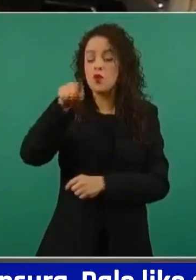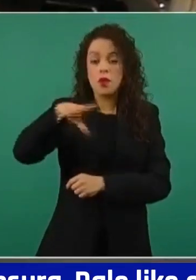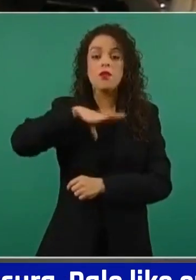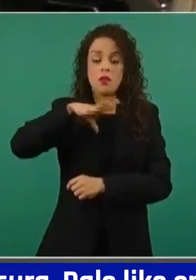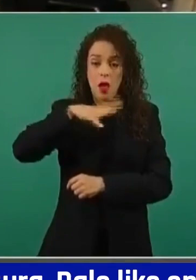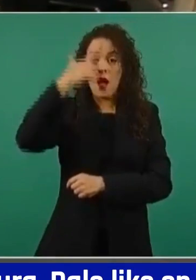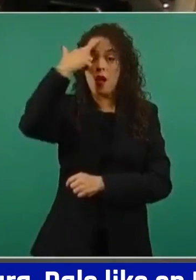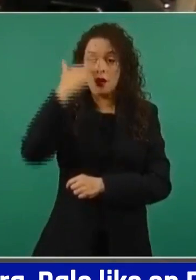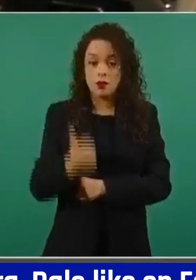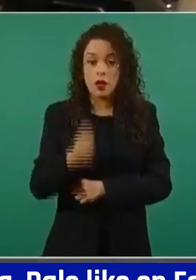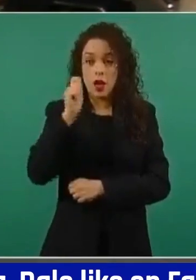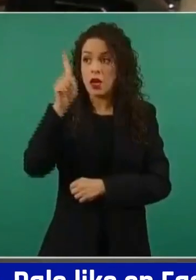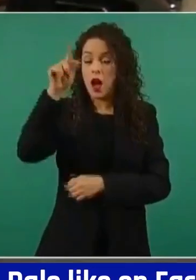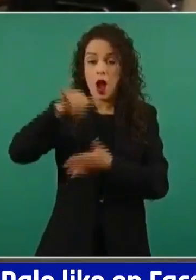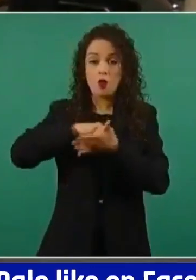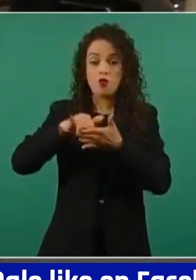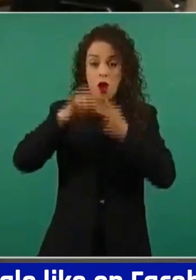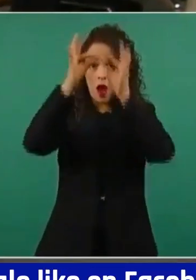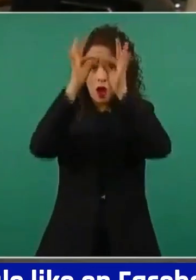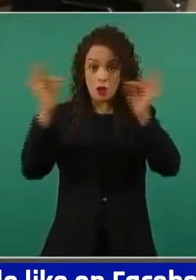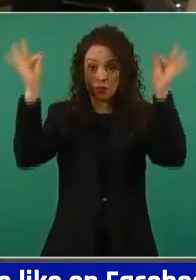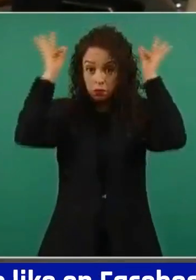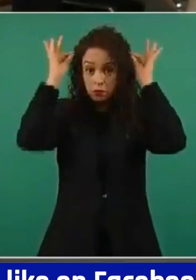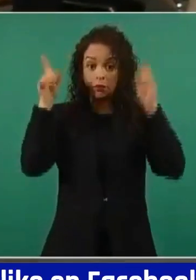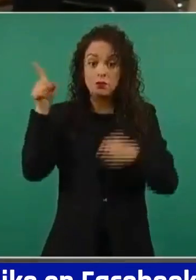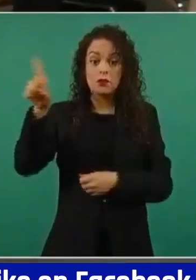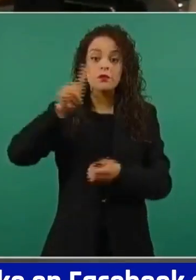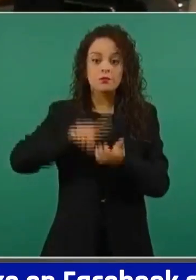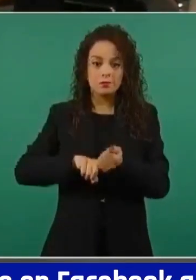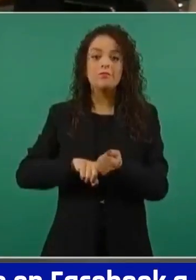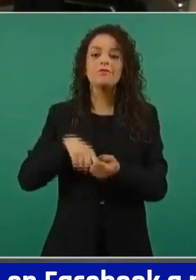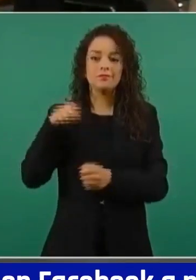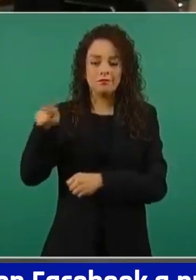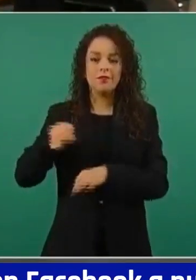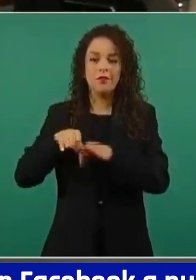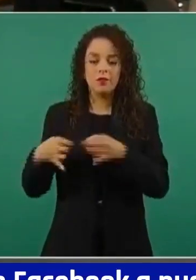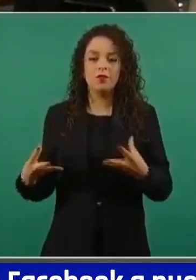consul de Nueva York es consejero del periódico El Universal.